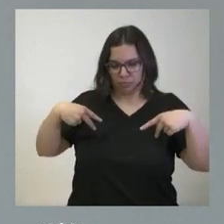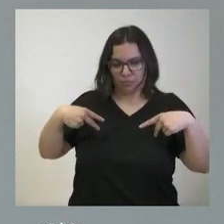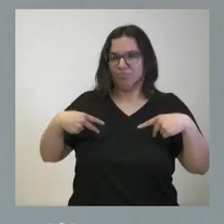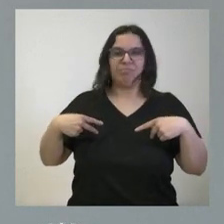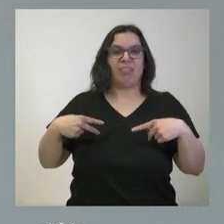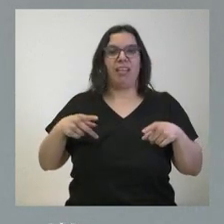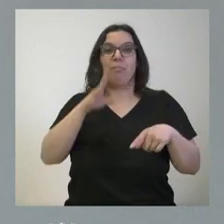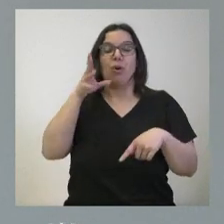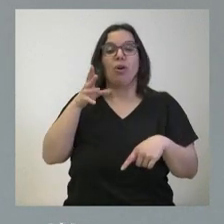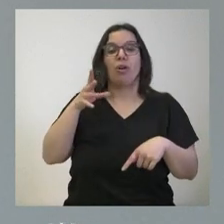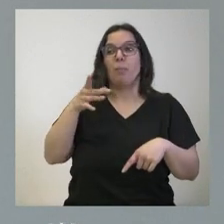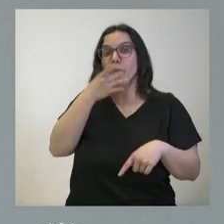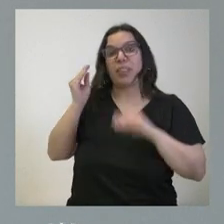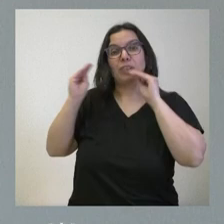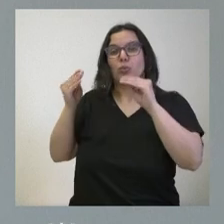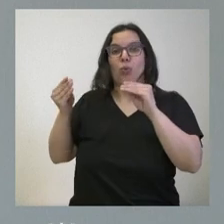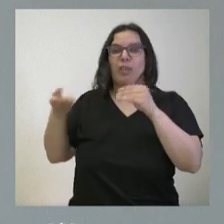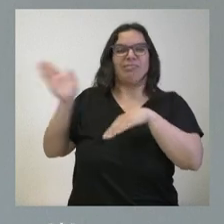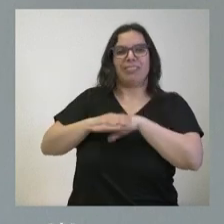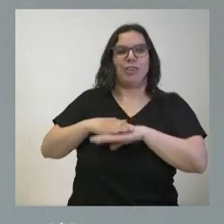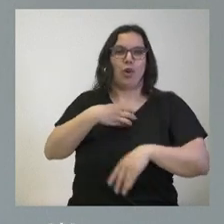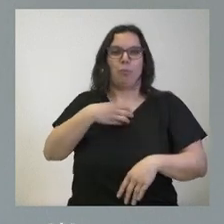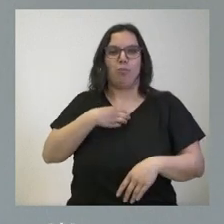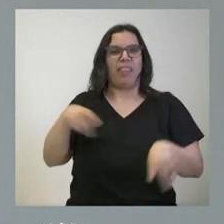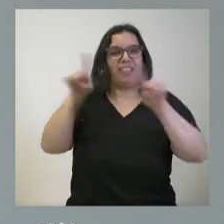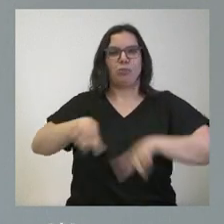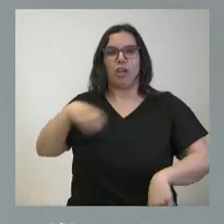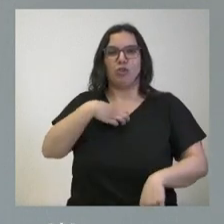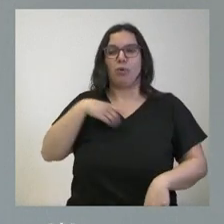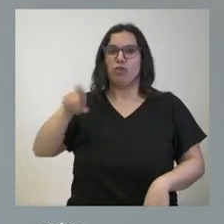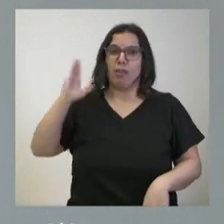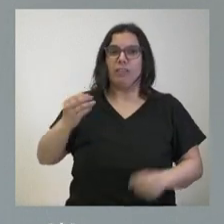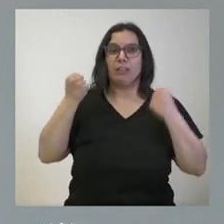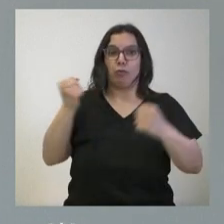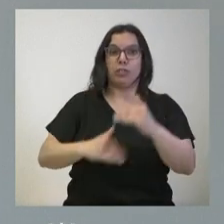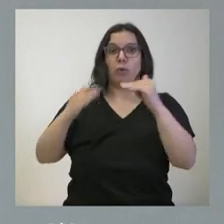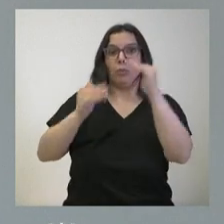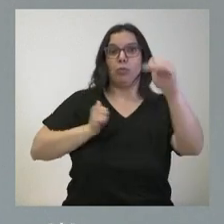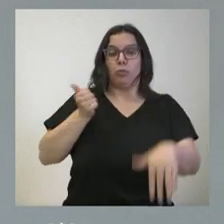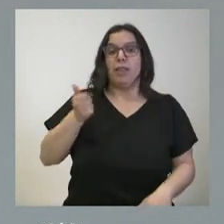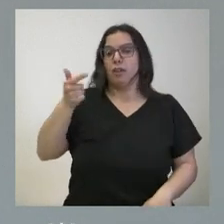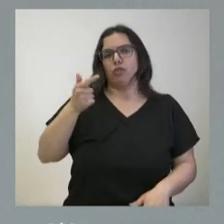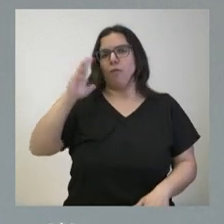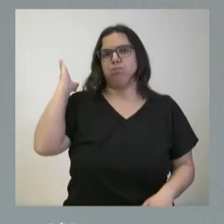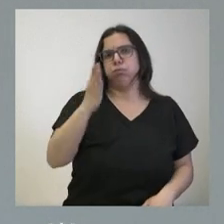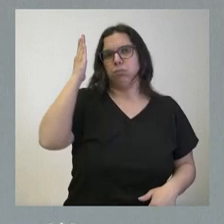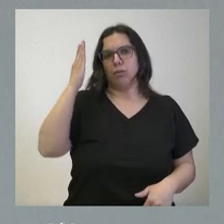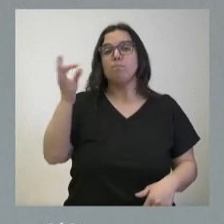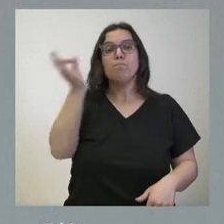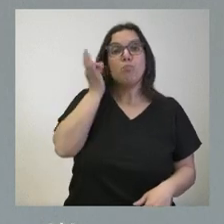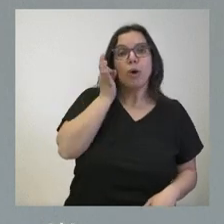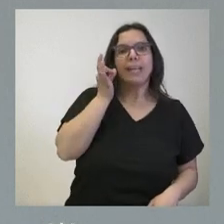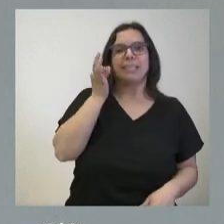tapar esa vergüenza que perjudica claramente a la igualdad de oportunidades y que es un perjuicio claro y manifiesto hacia las mujeres